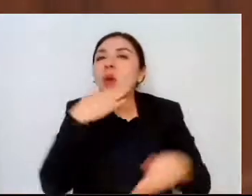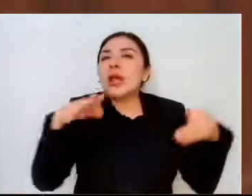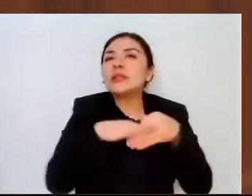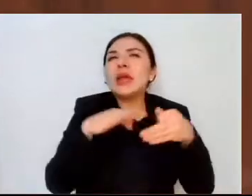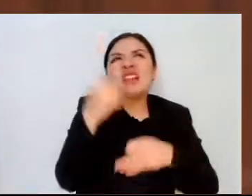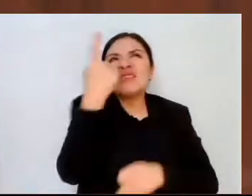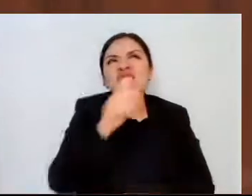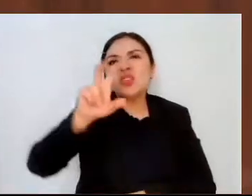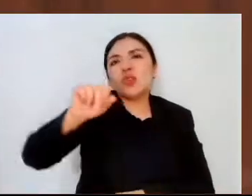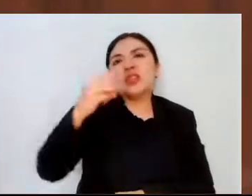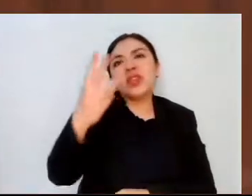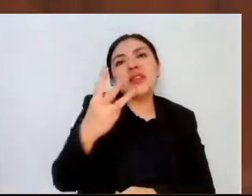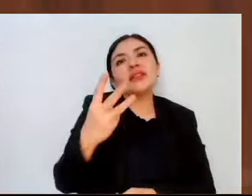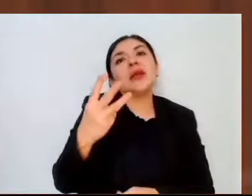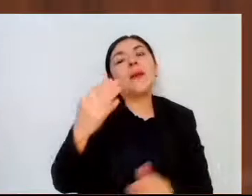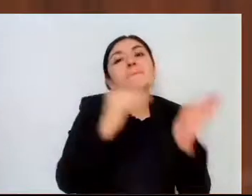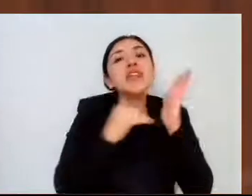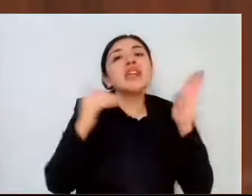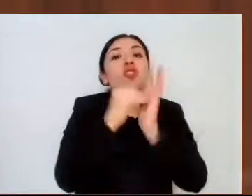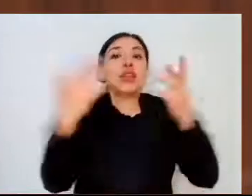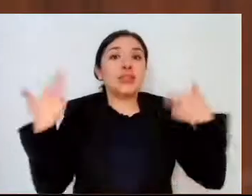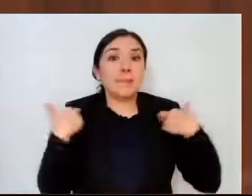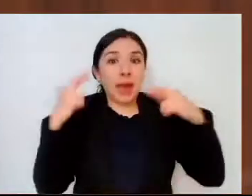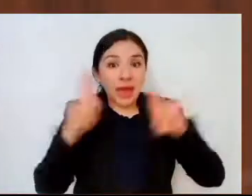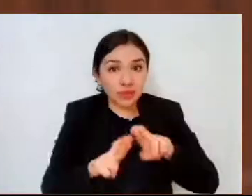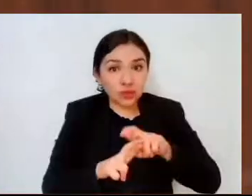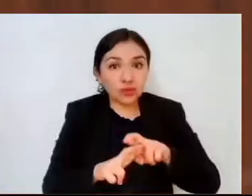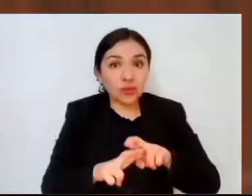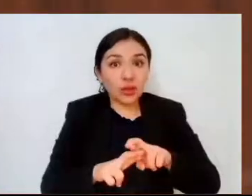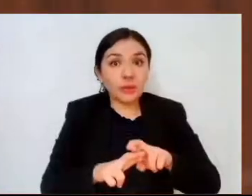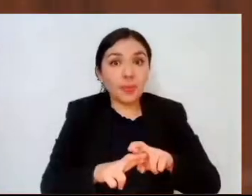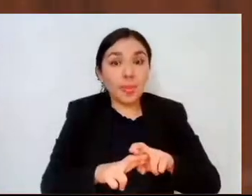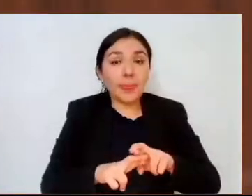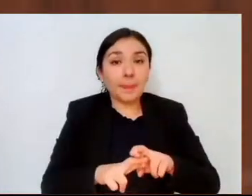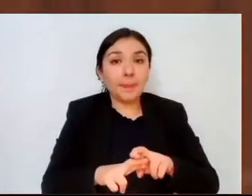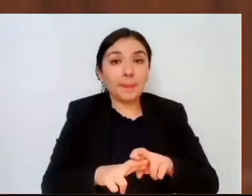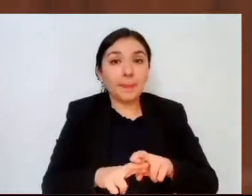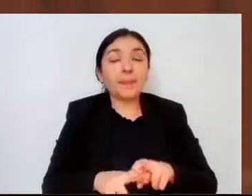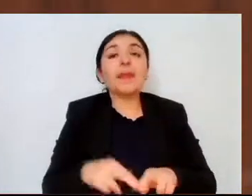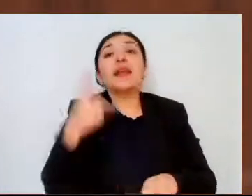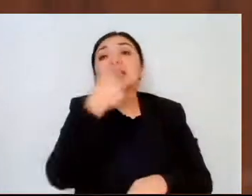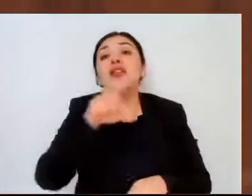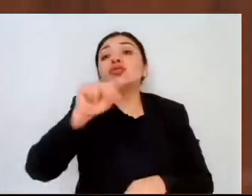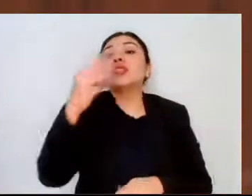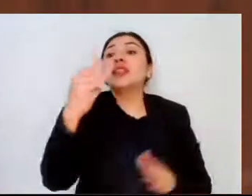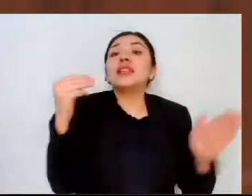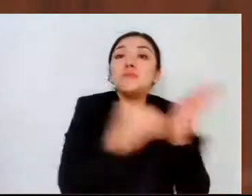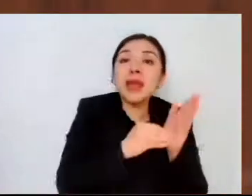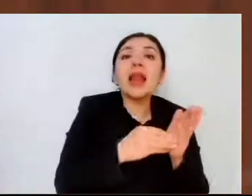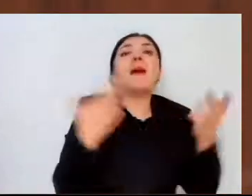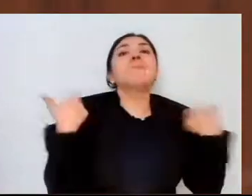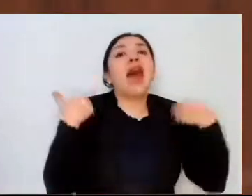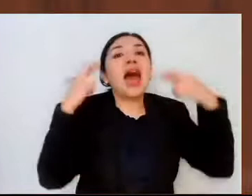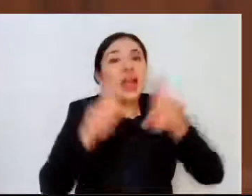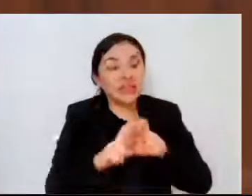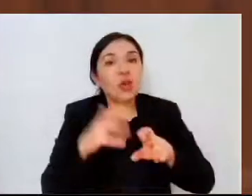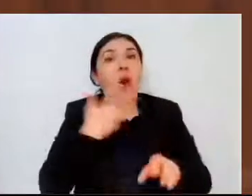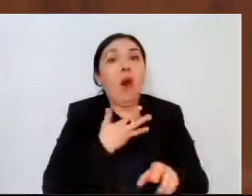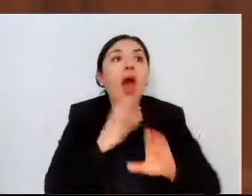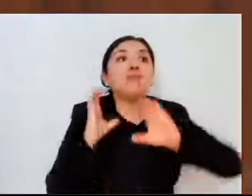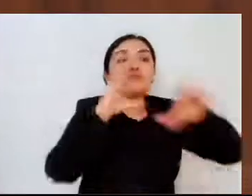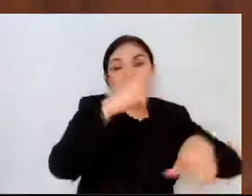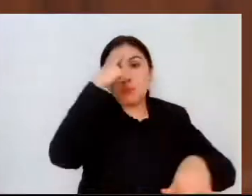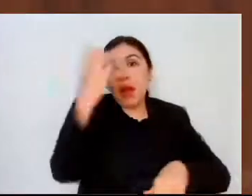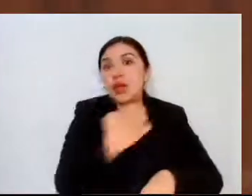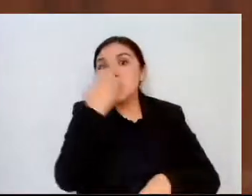de docentes y más de 183 mil docentes en casi la totalidad de escuelas.